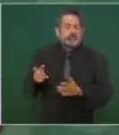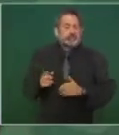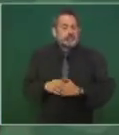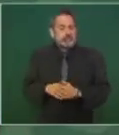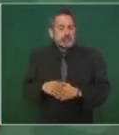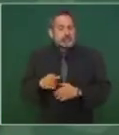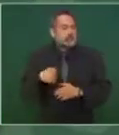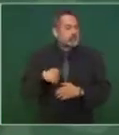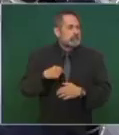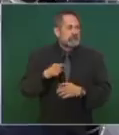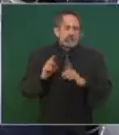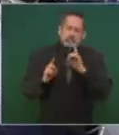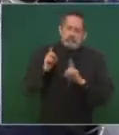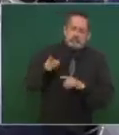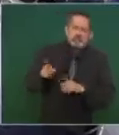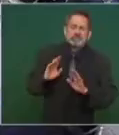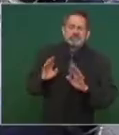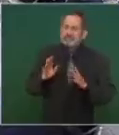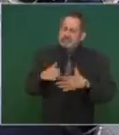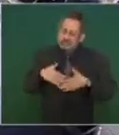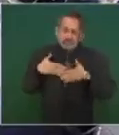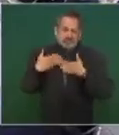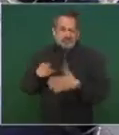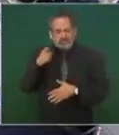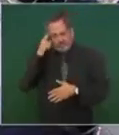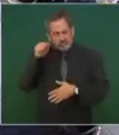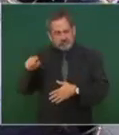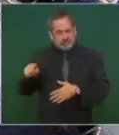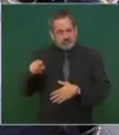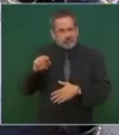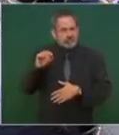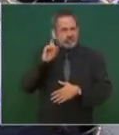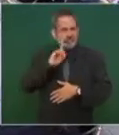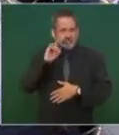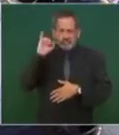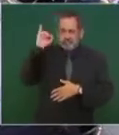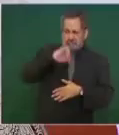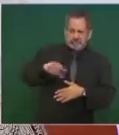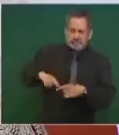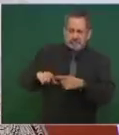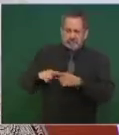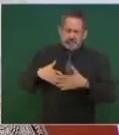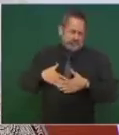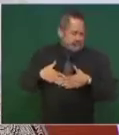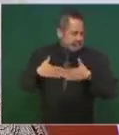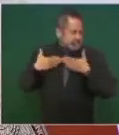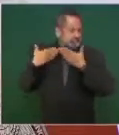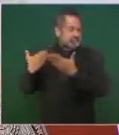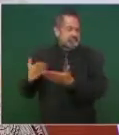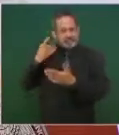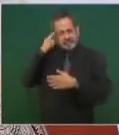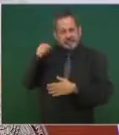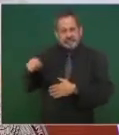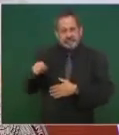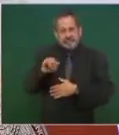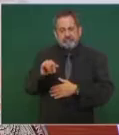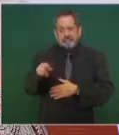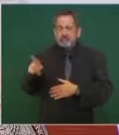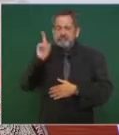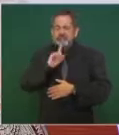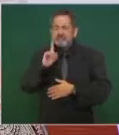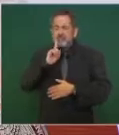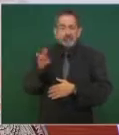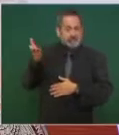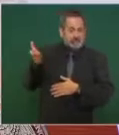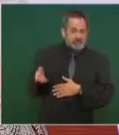dudamos de la jefa de gobierno, le tenemos toda la confianza, es una mujer